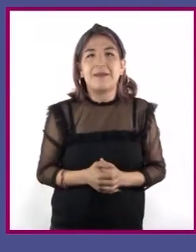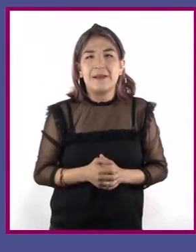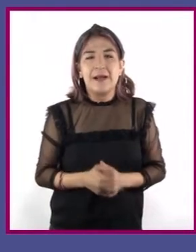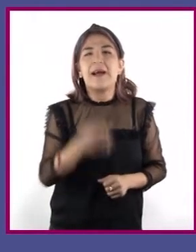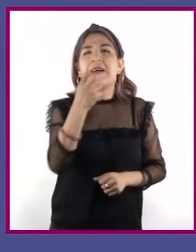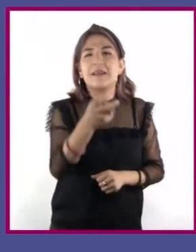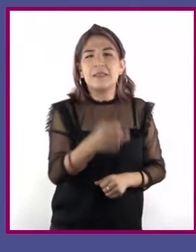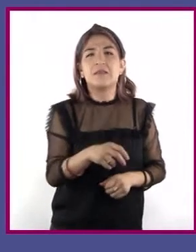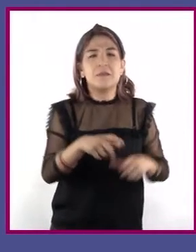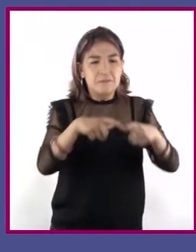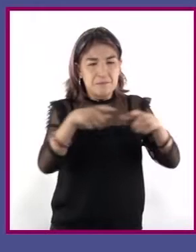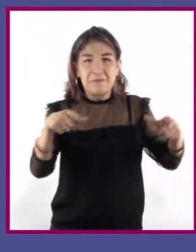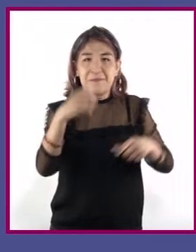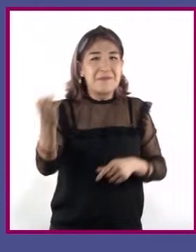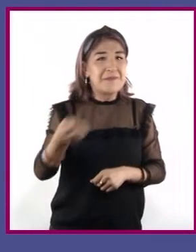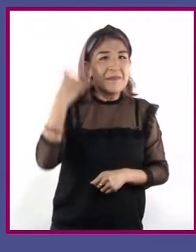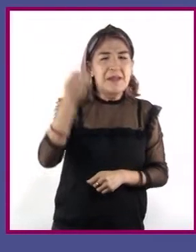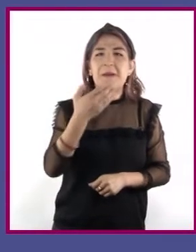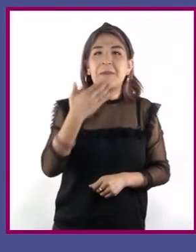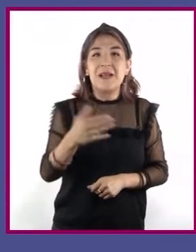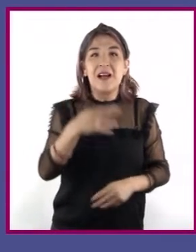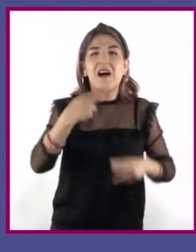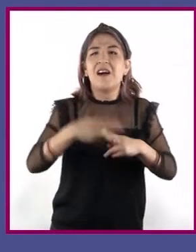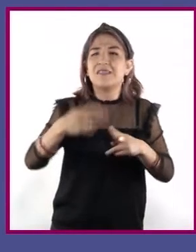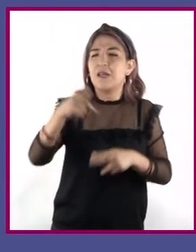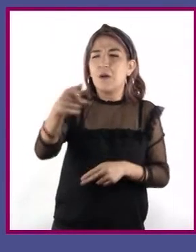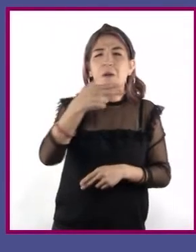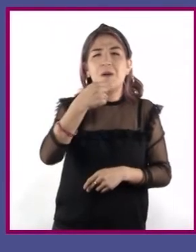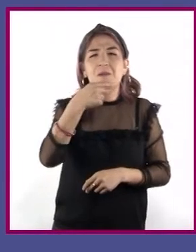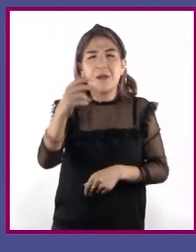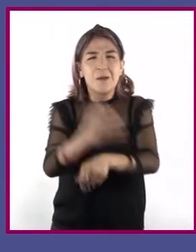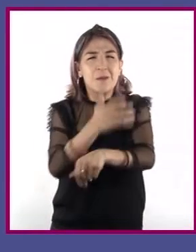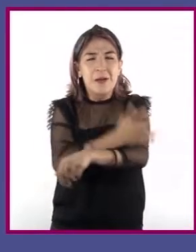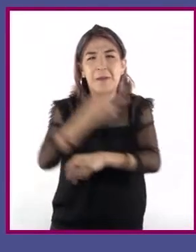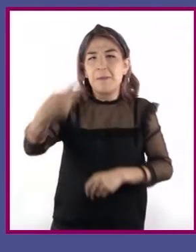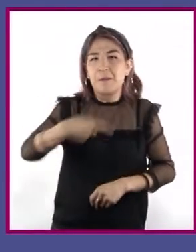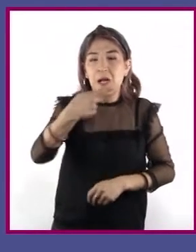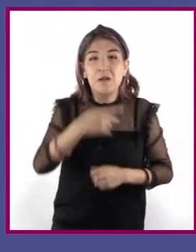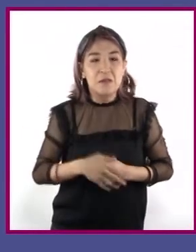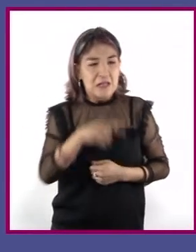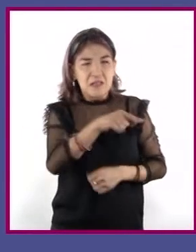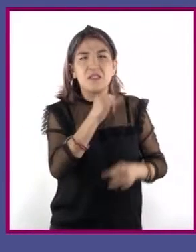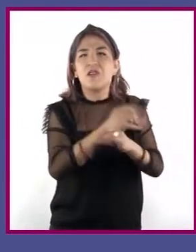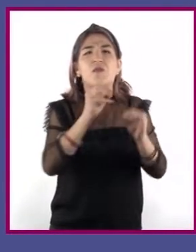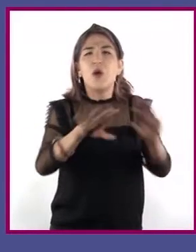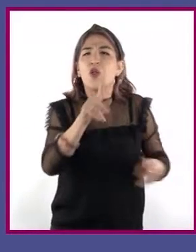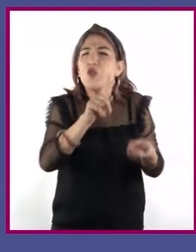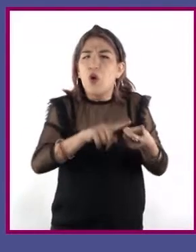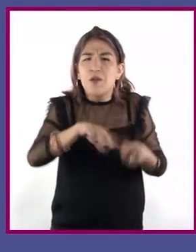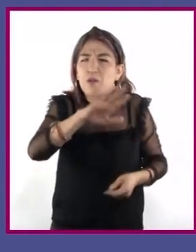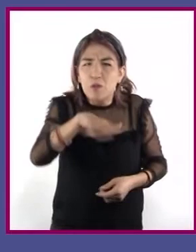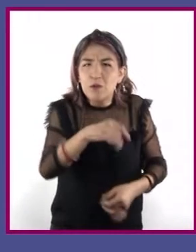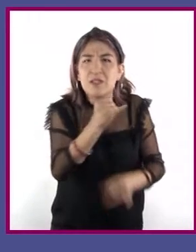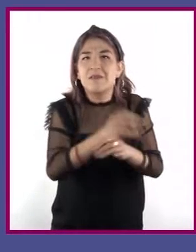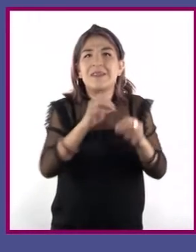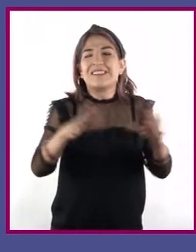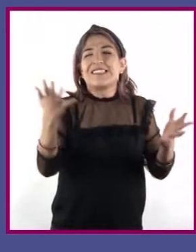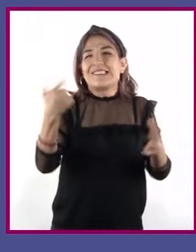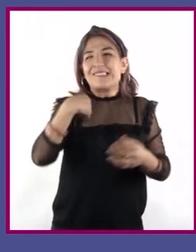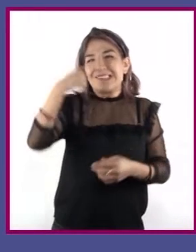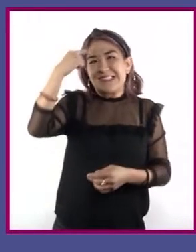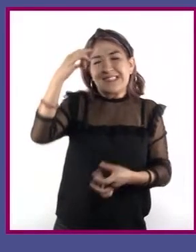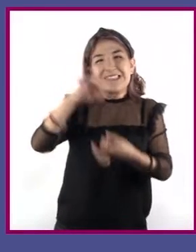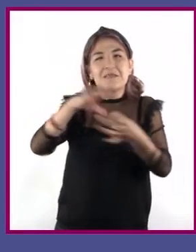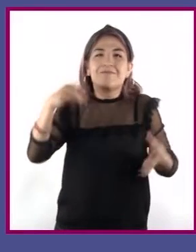el panel todo iba bien, hasta que un compañero me preguntó los datos de mi fuente. No supe qué decir porque olvidé anotarlos. Me